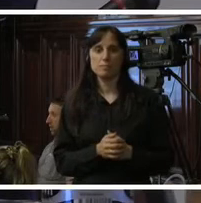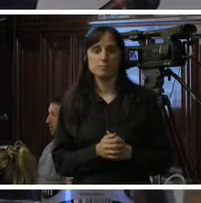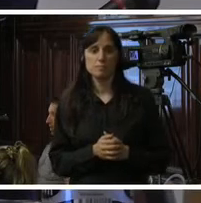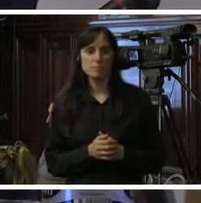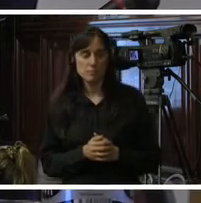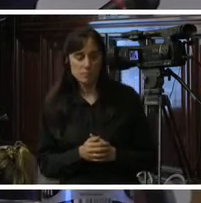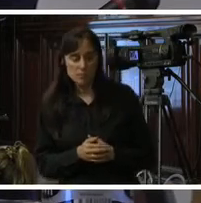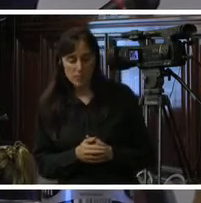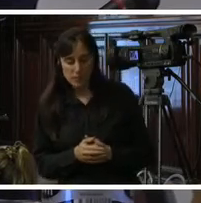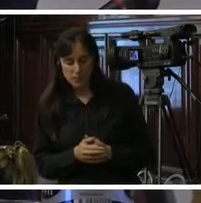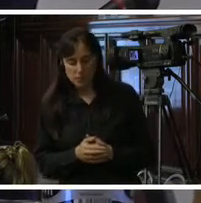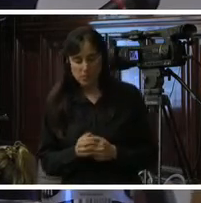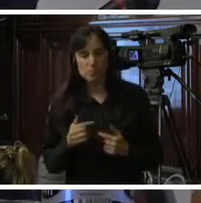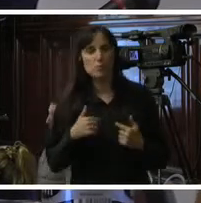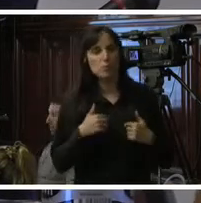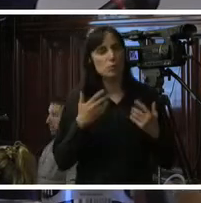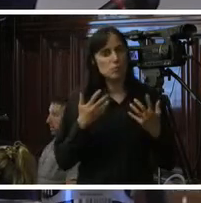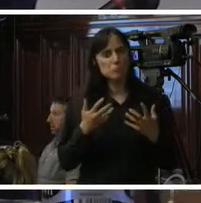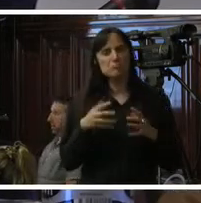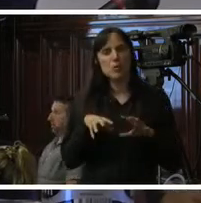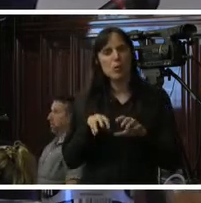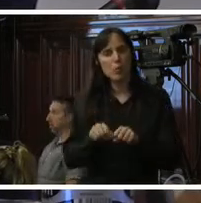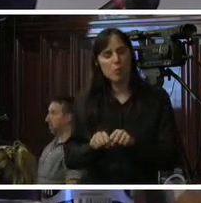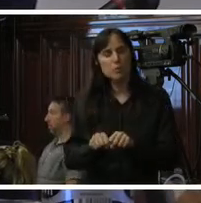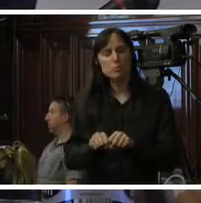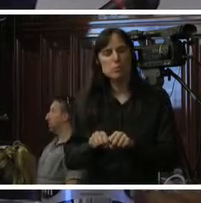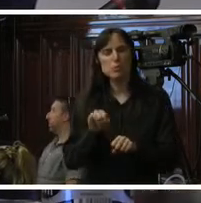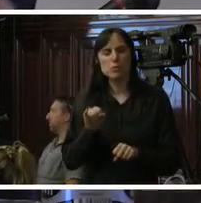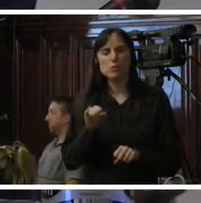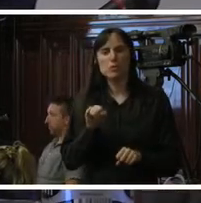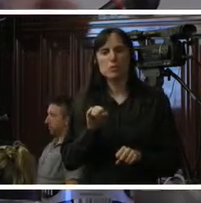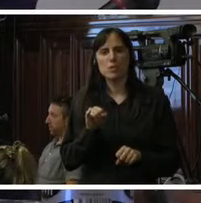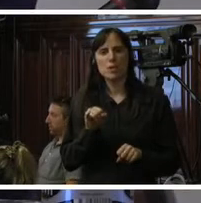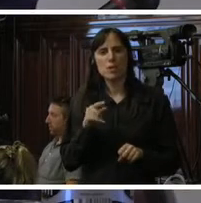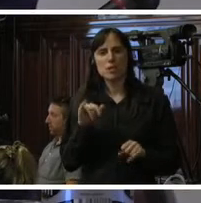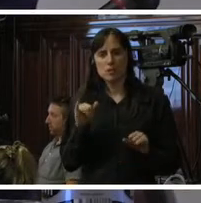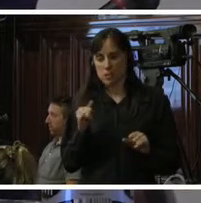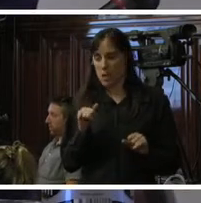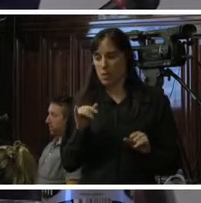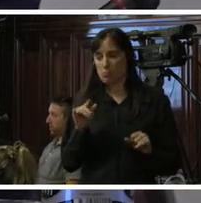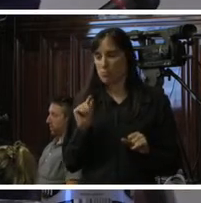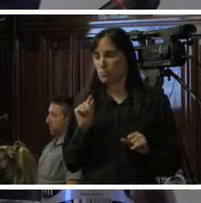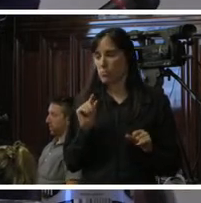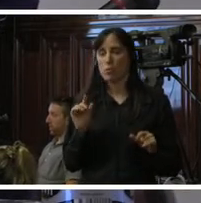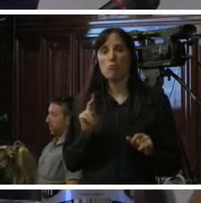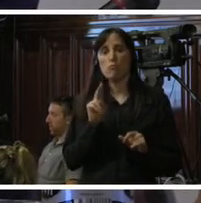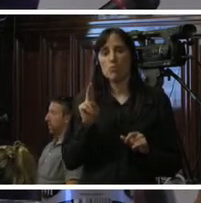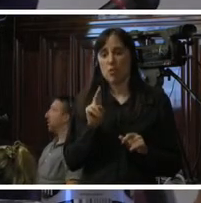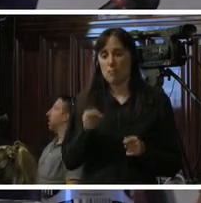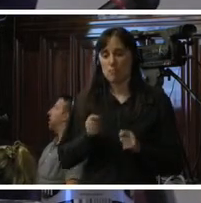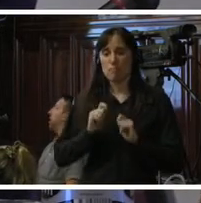yo creo que de verdad sí el compromiso nos queda, recientemente se creó la unidad a mi cargo